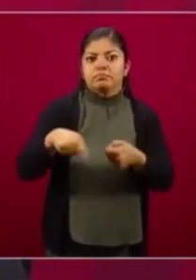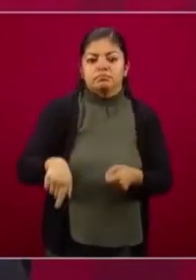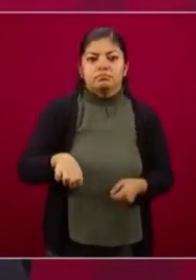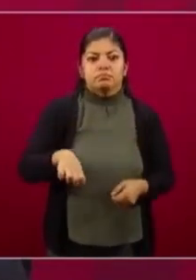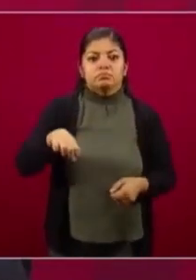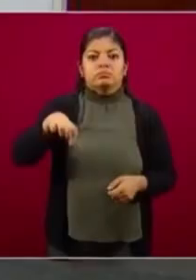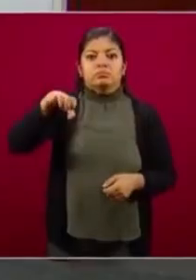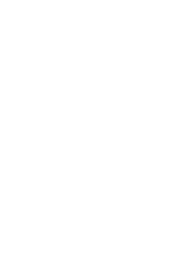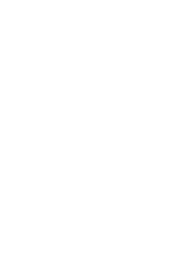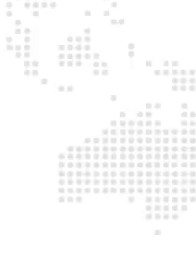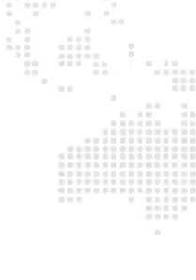condiciones mejores.